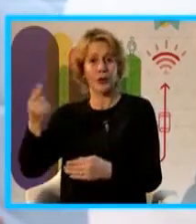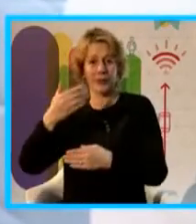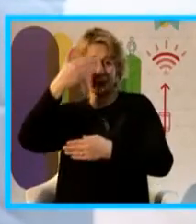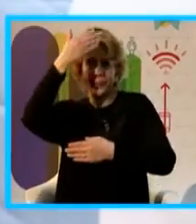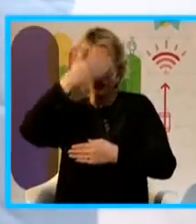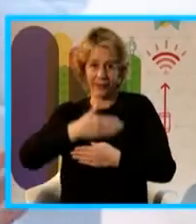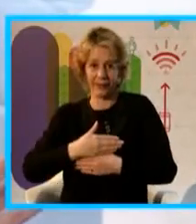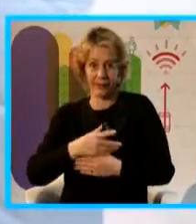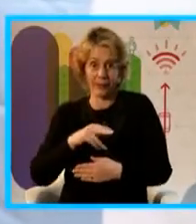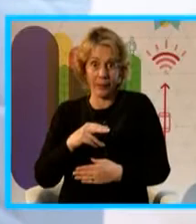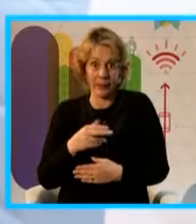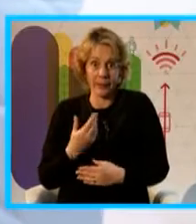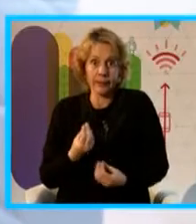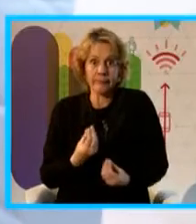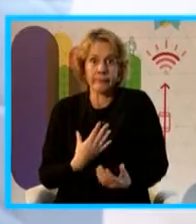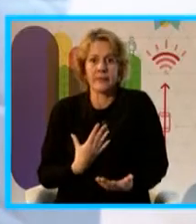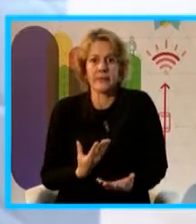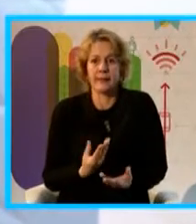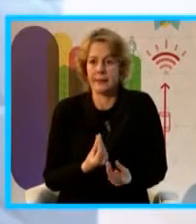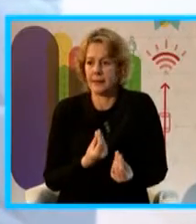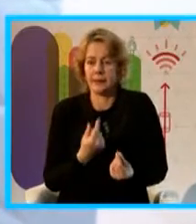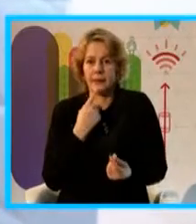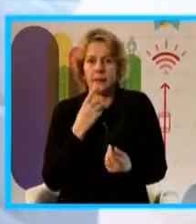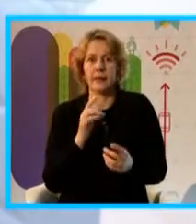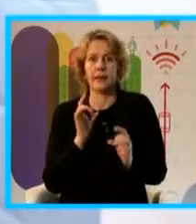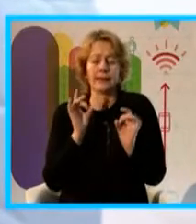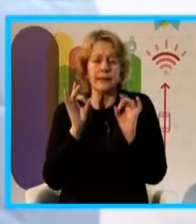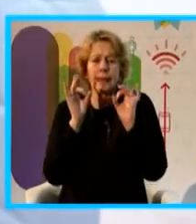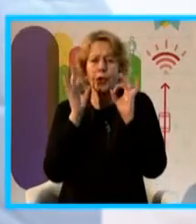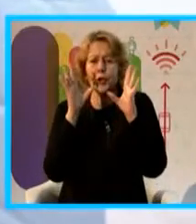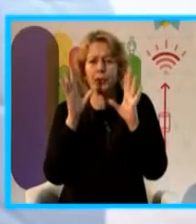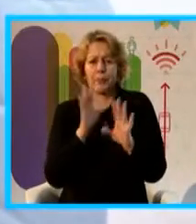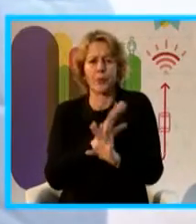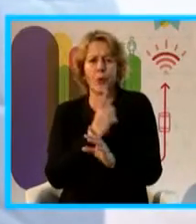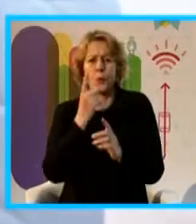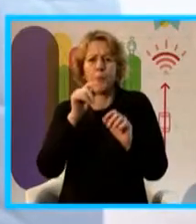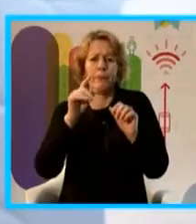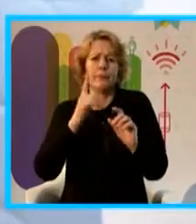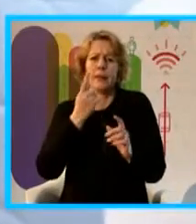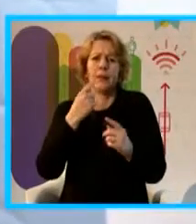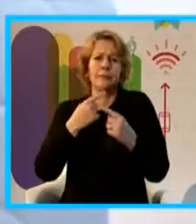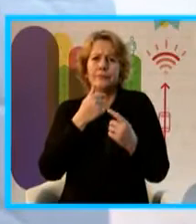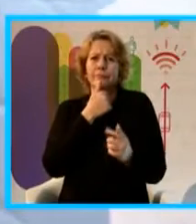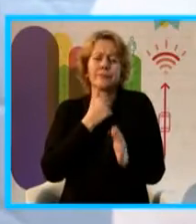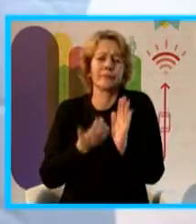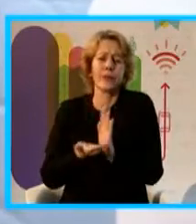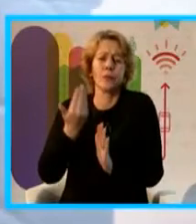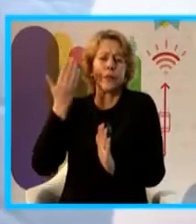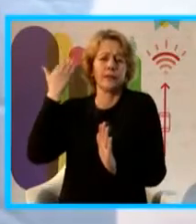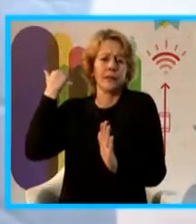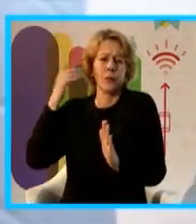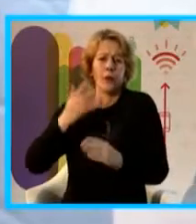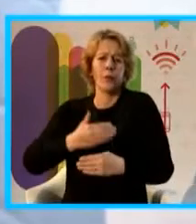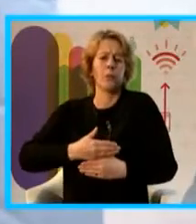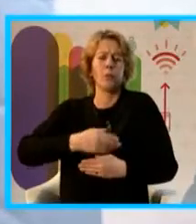sensación es se rompió institucionalmente un modelo que estaba muy fuerte y que se pudo